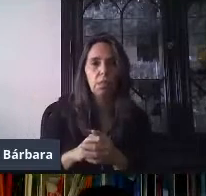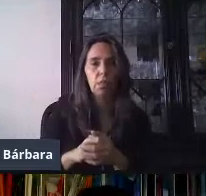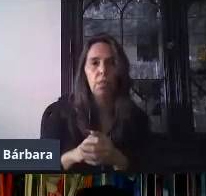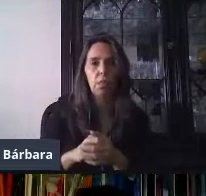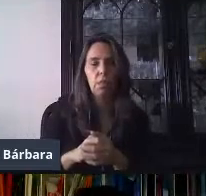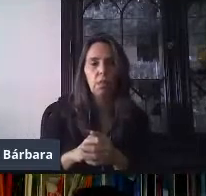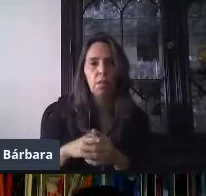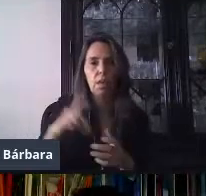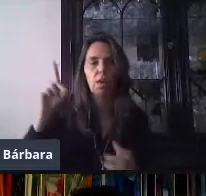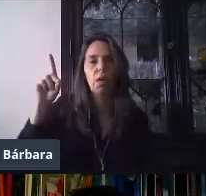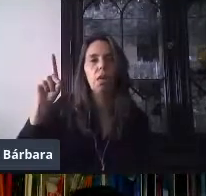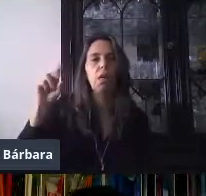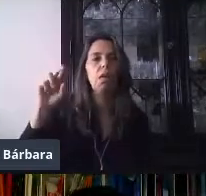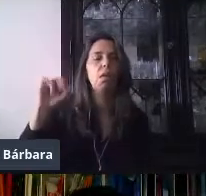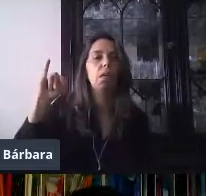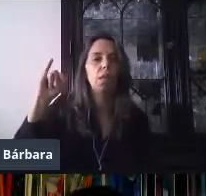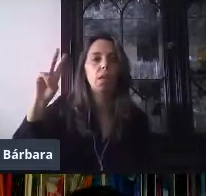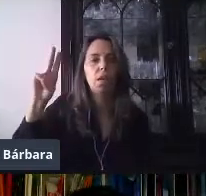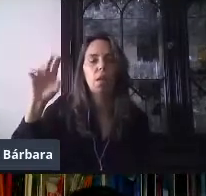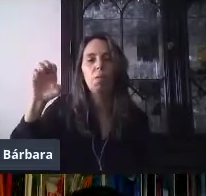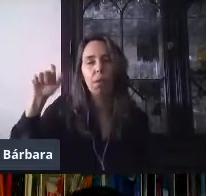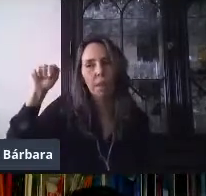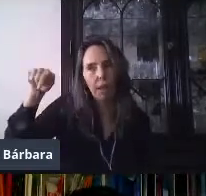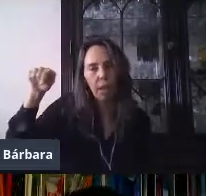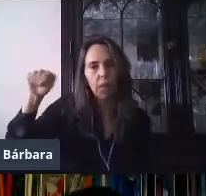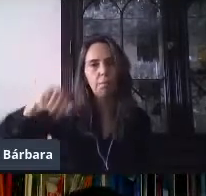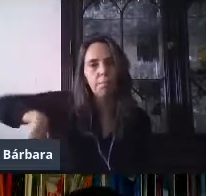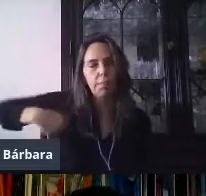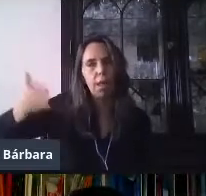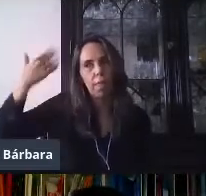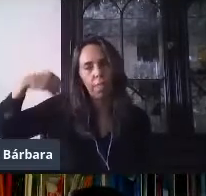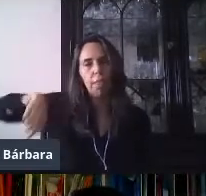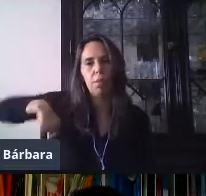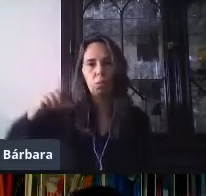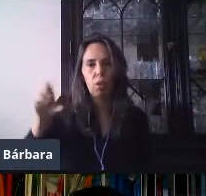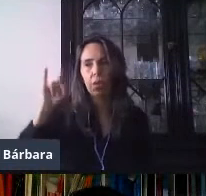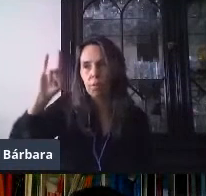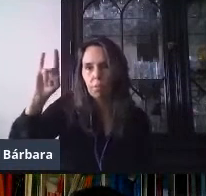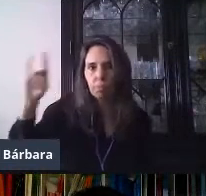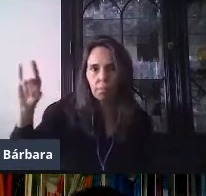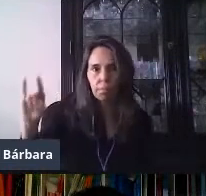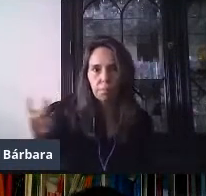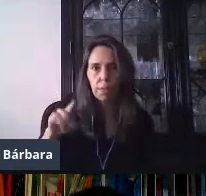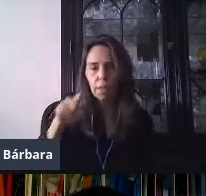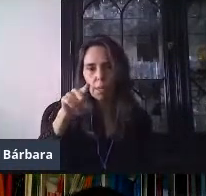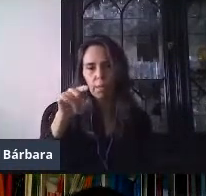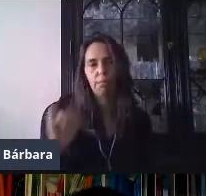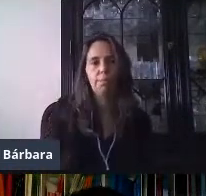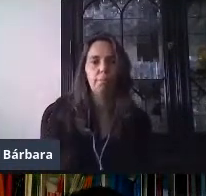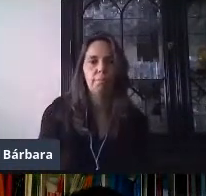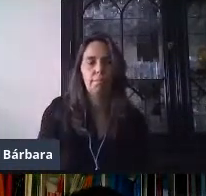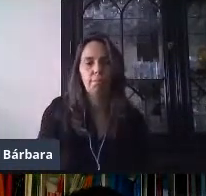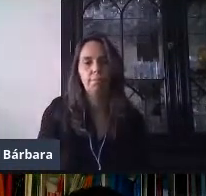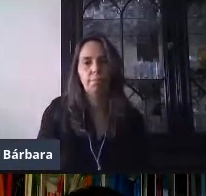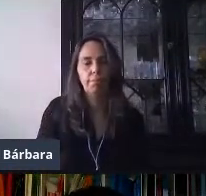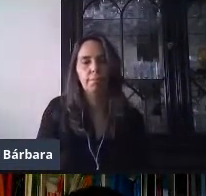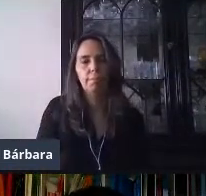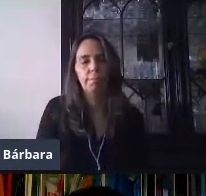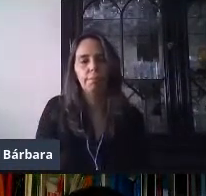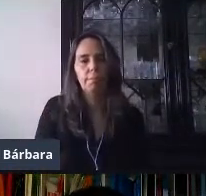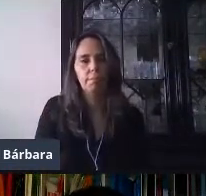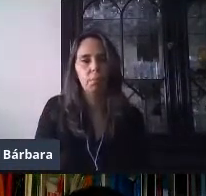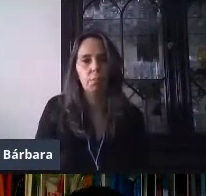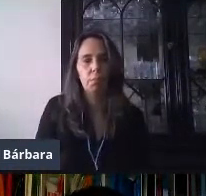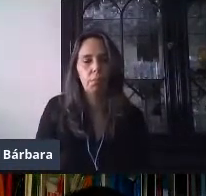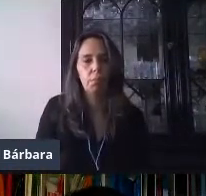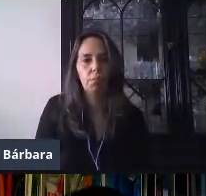este caso, yo voy a clicar en la carpeta. Y me va a mostrar las imágenes que yo ya tengo